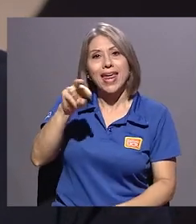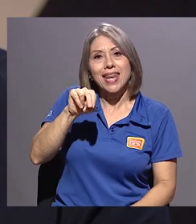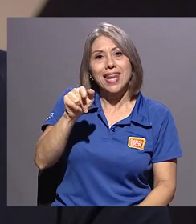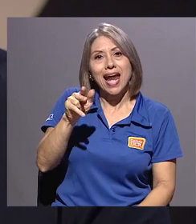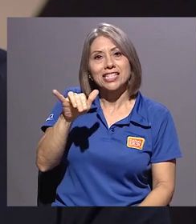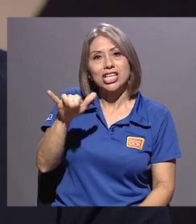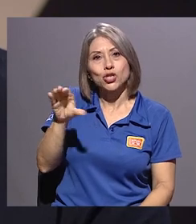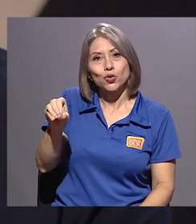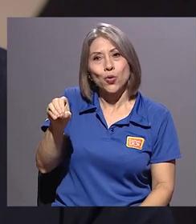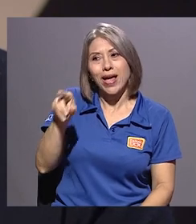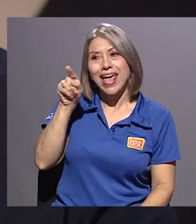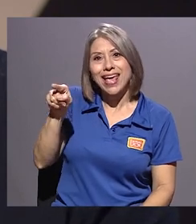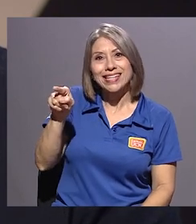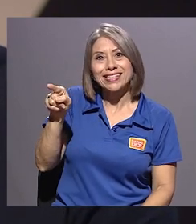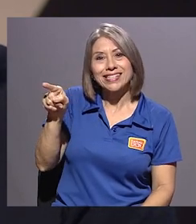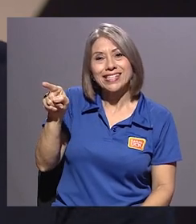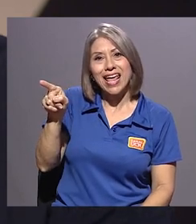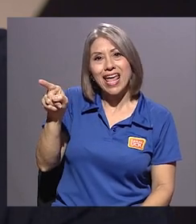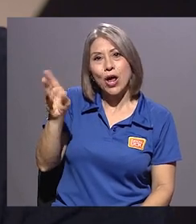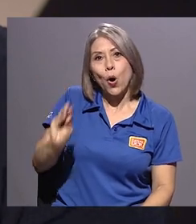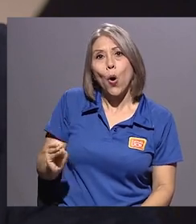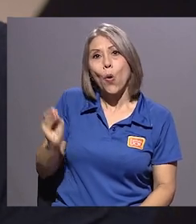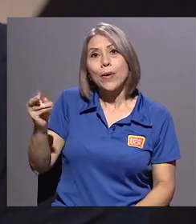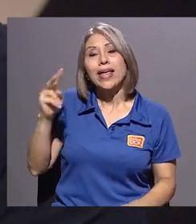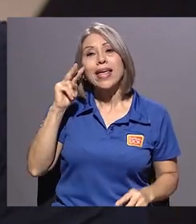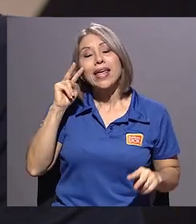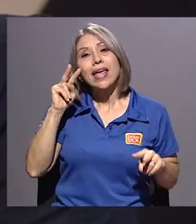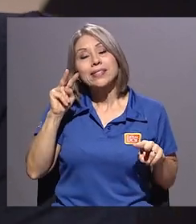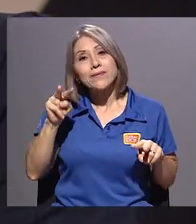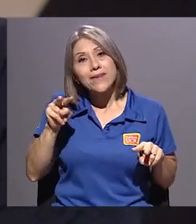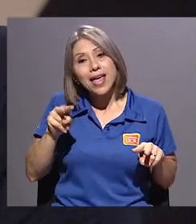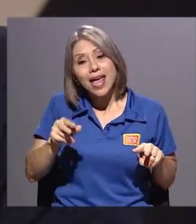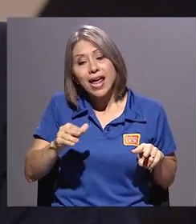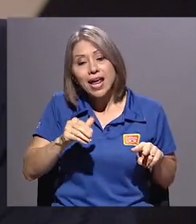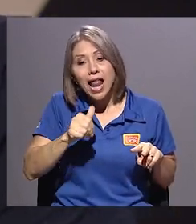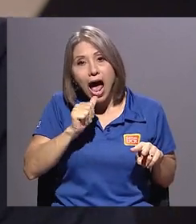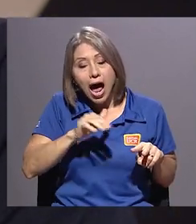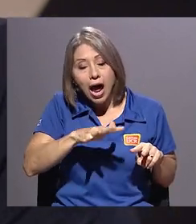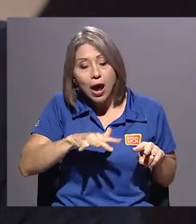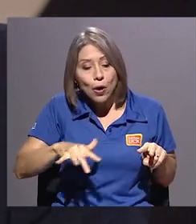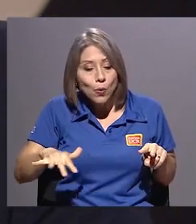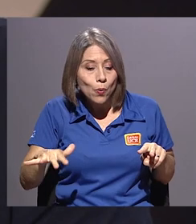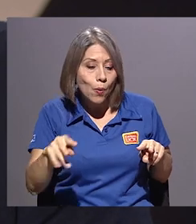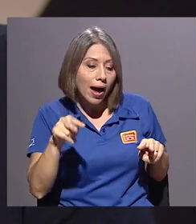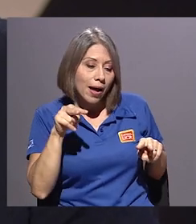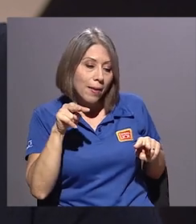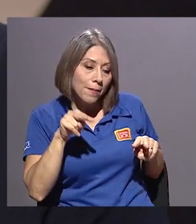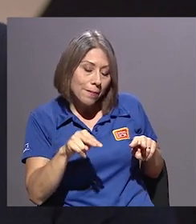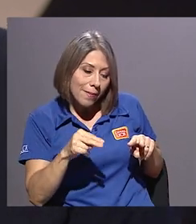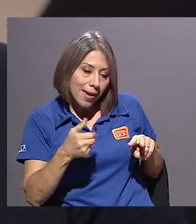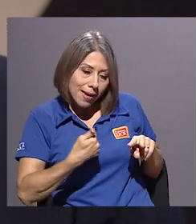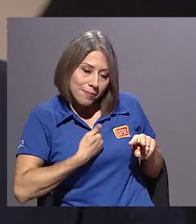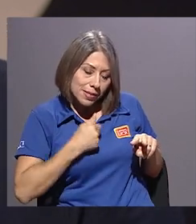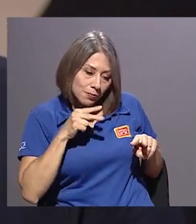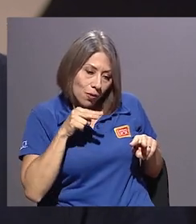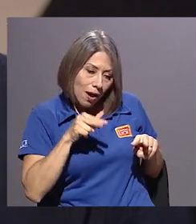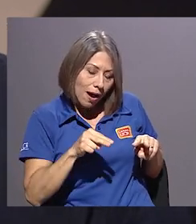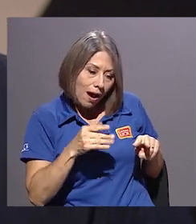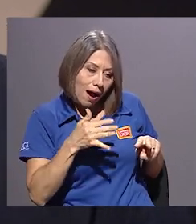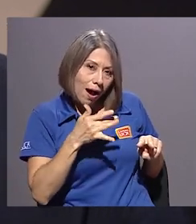enamora de su imagen en el agua y que por ahí viene lo del narcisismo y el ego exacerbado y todo lo demás.